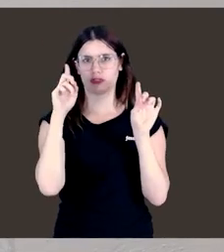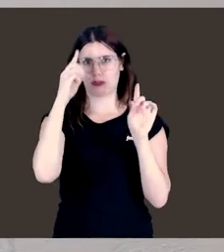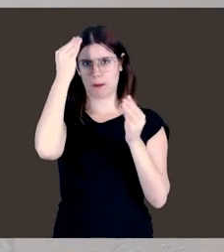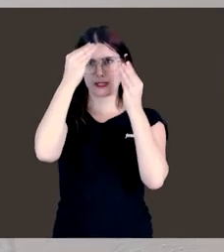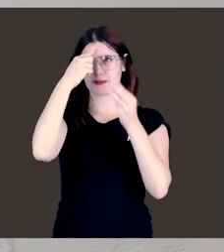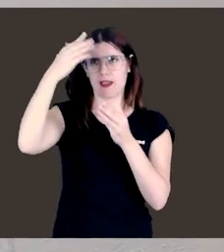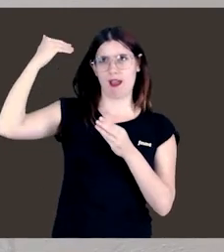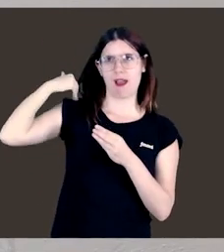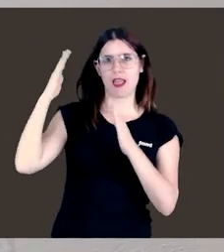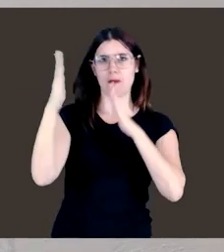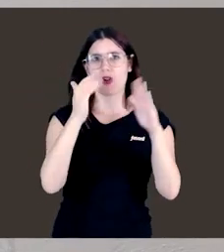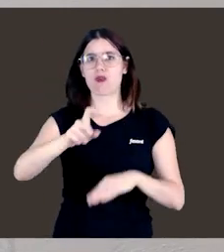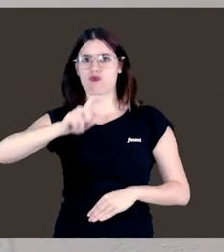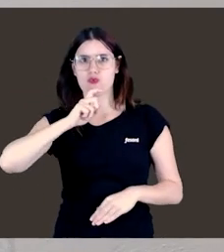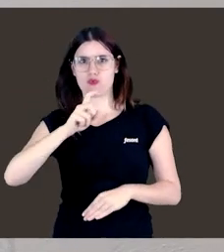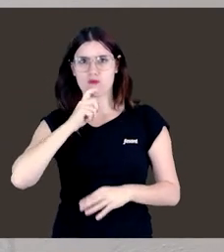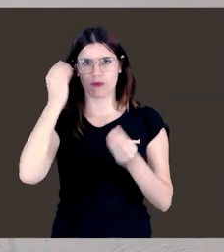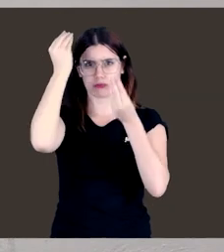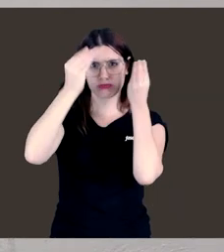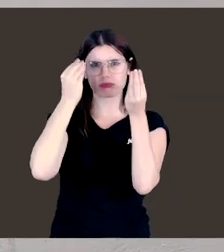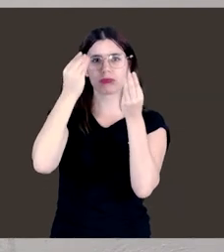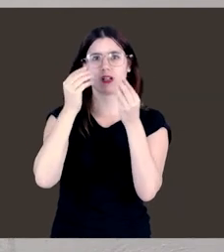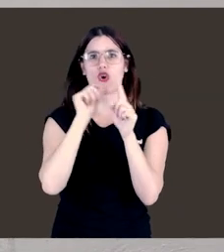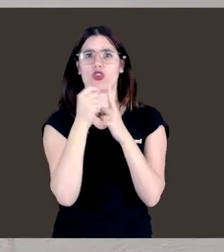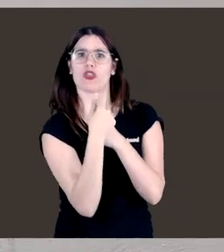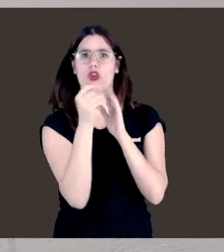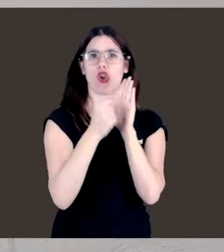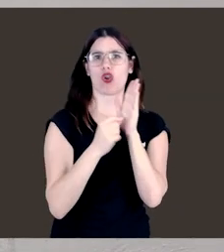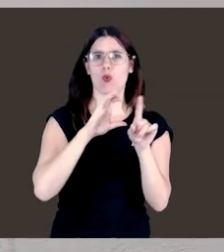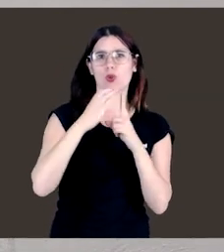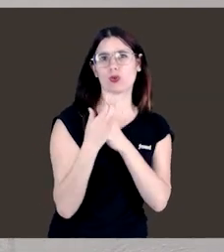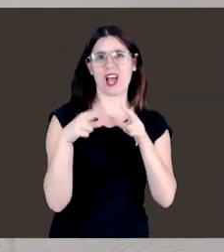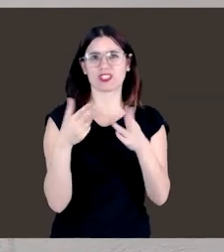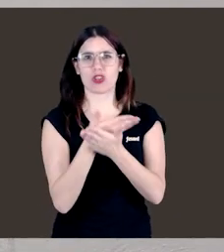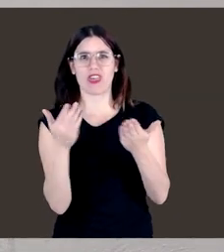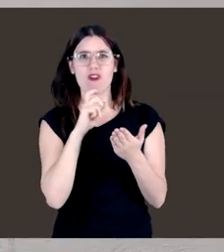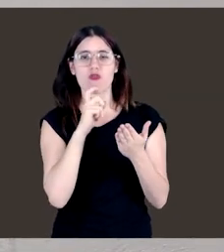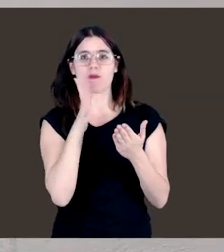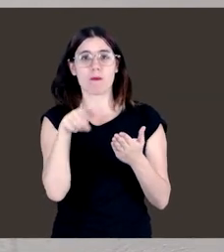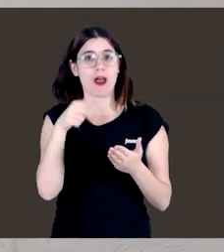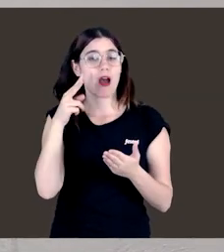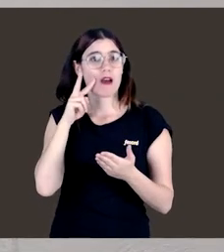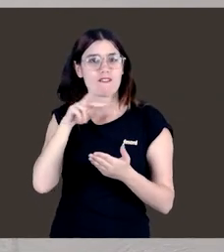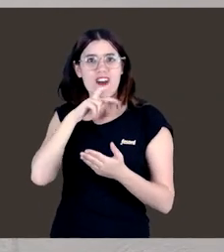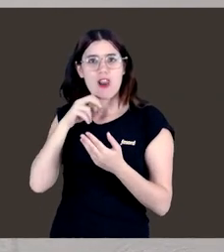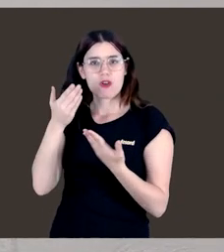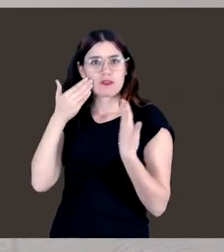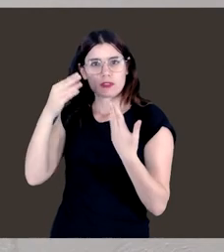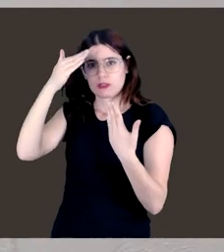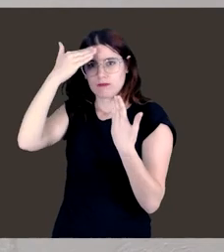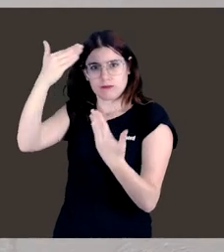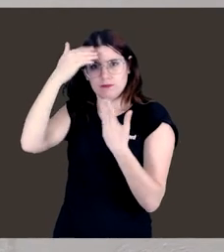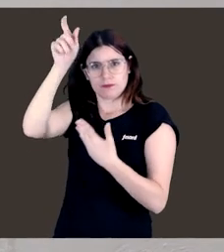hay que pensar cómo eran las cosas en aquella época, los condicionantes culturales, etcétera, para valorar el